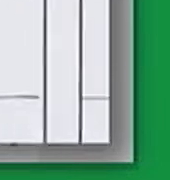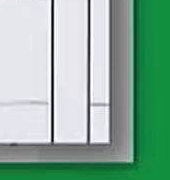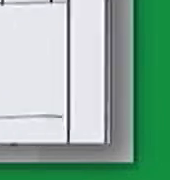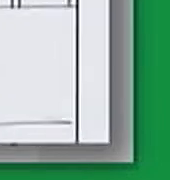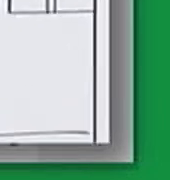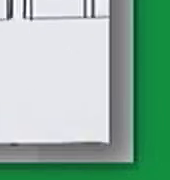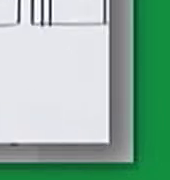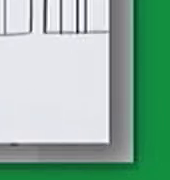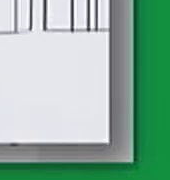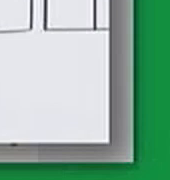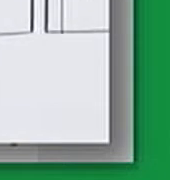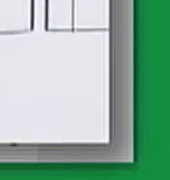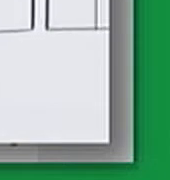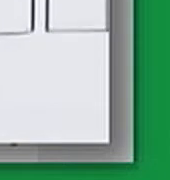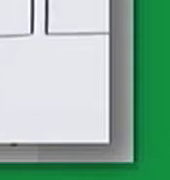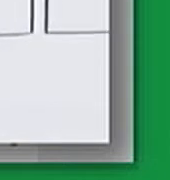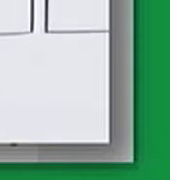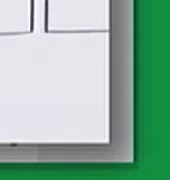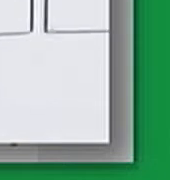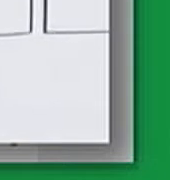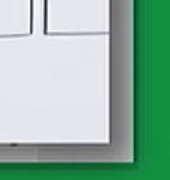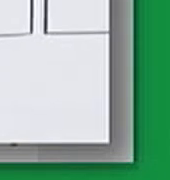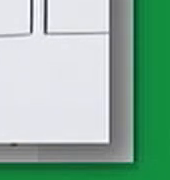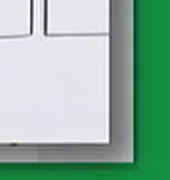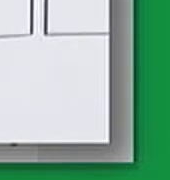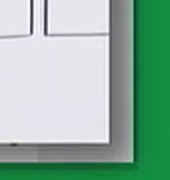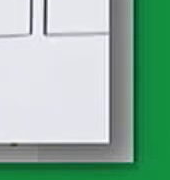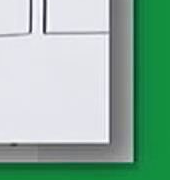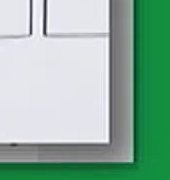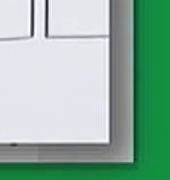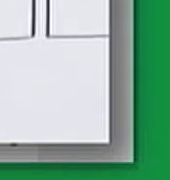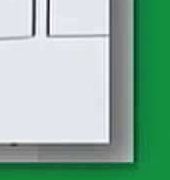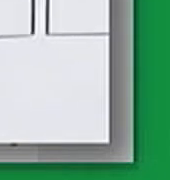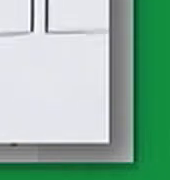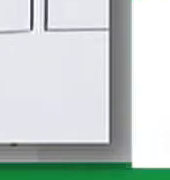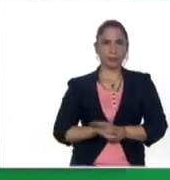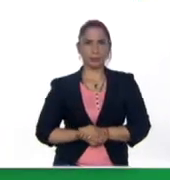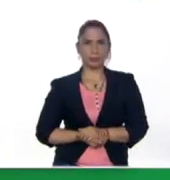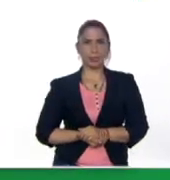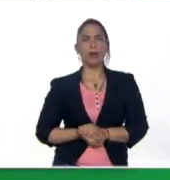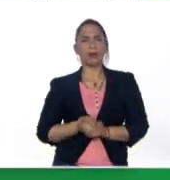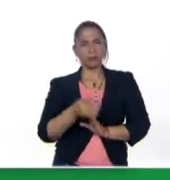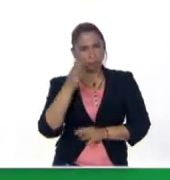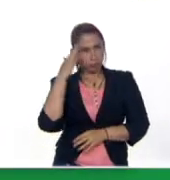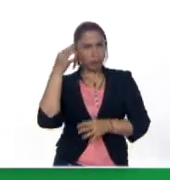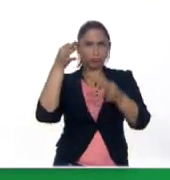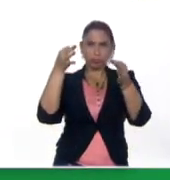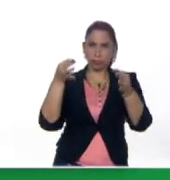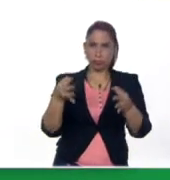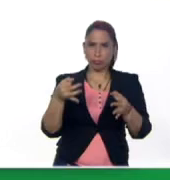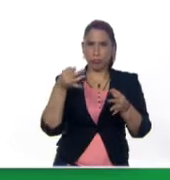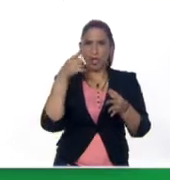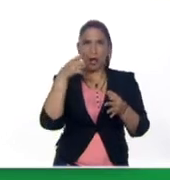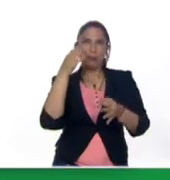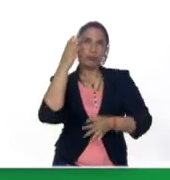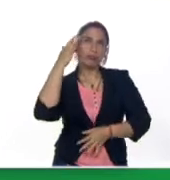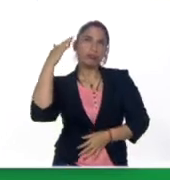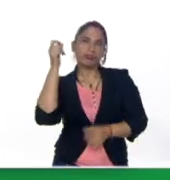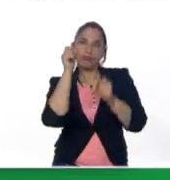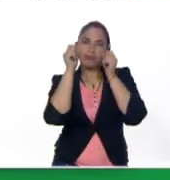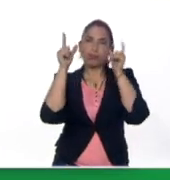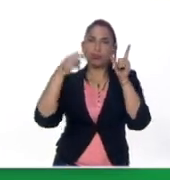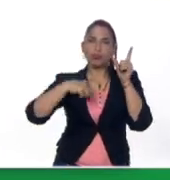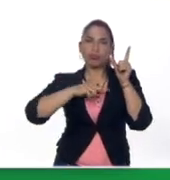Nos transporta a mundos muy variados, desde imaginados hasta reales. Y en ese viaje despierta nuestra